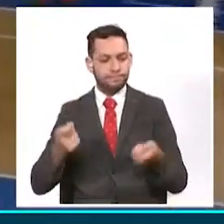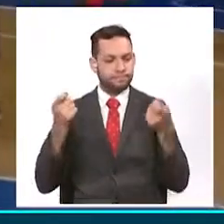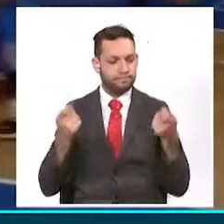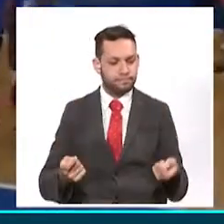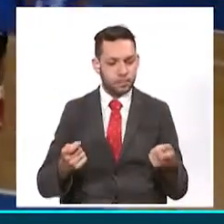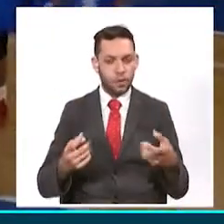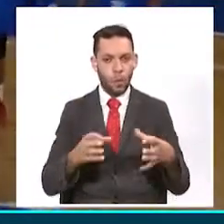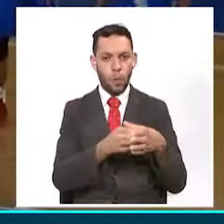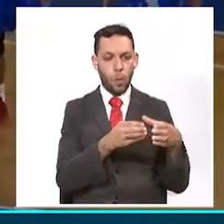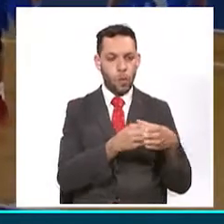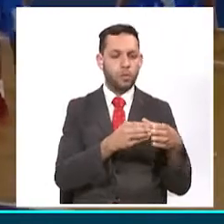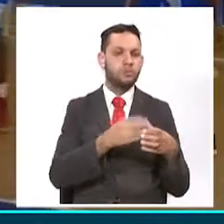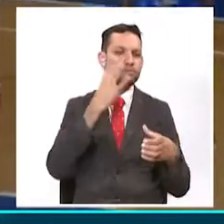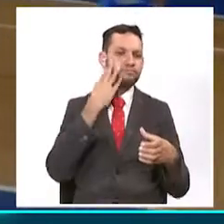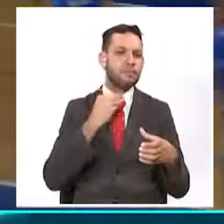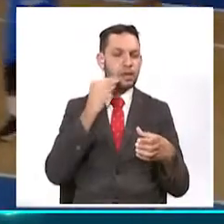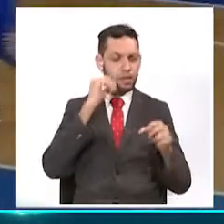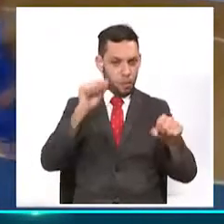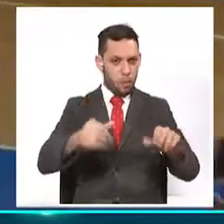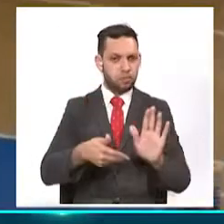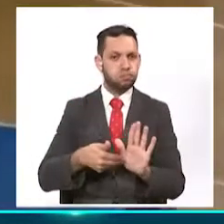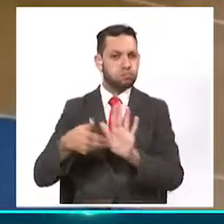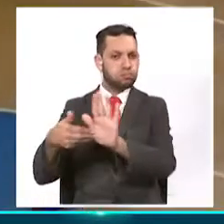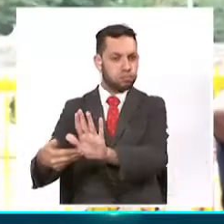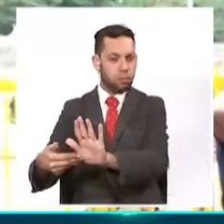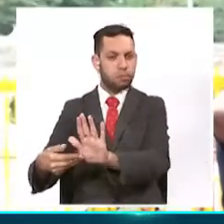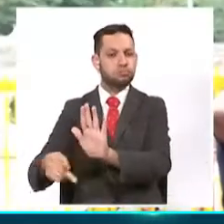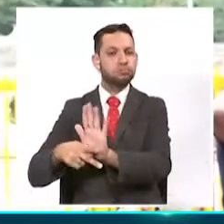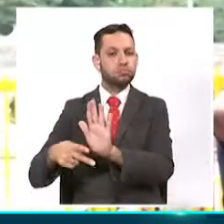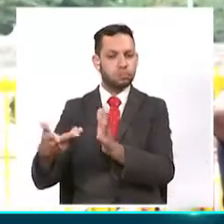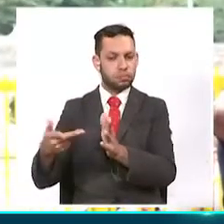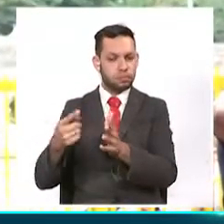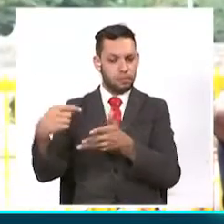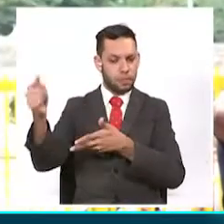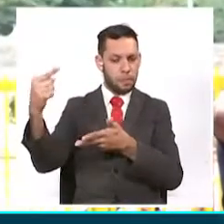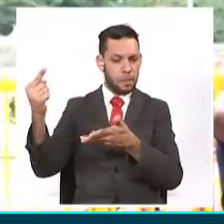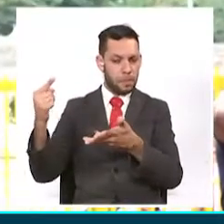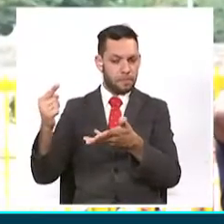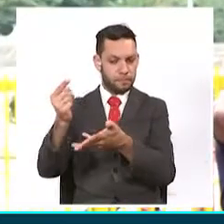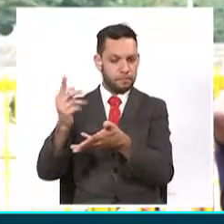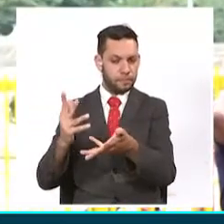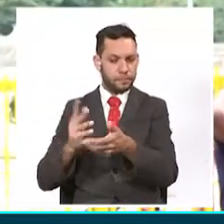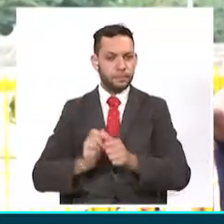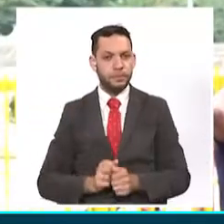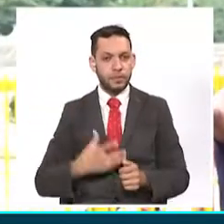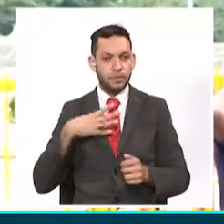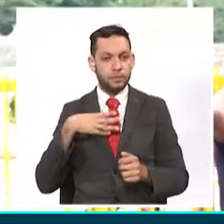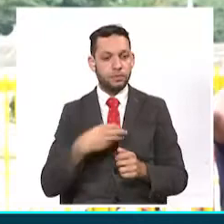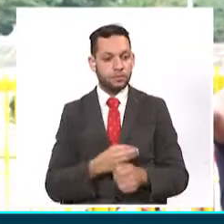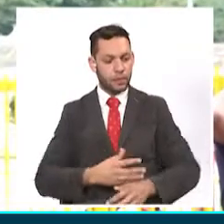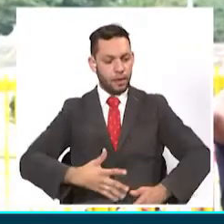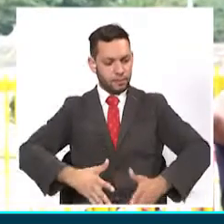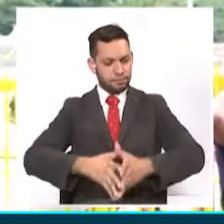tiene todas las condiciones. Tenemos un volumen grande de solicitudes